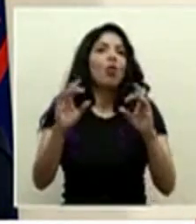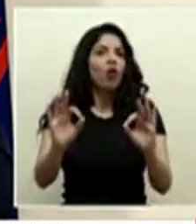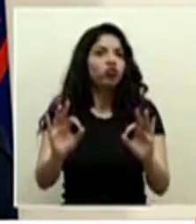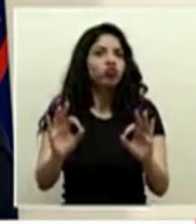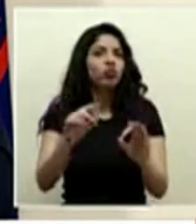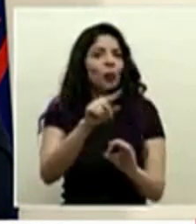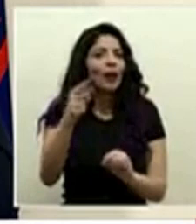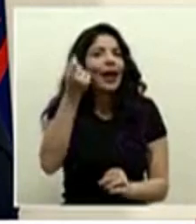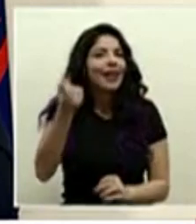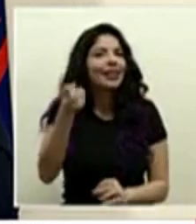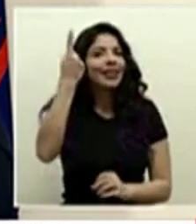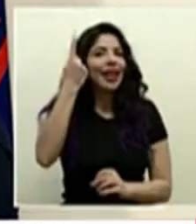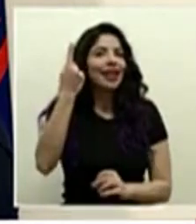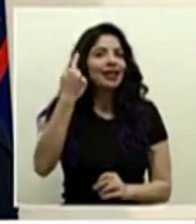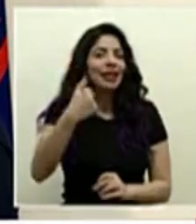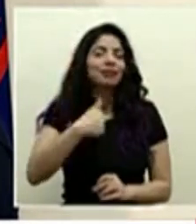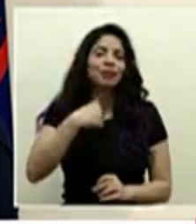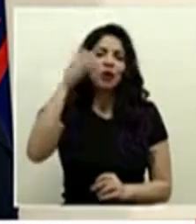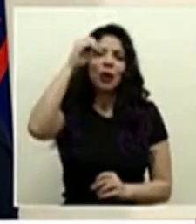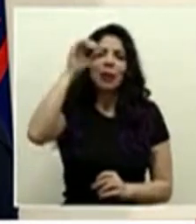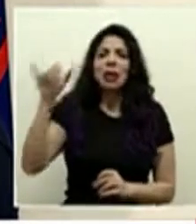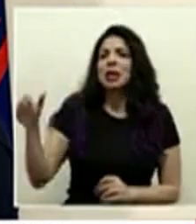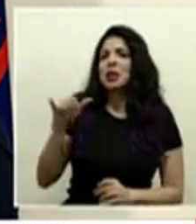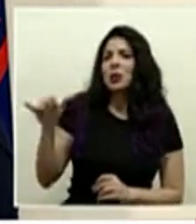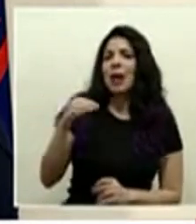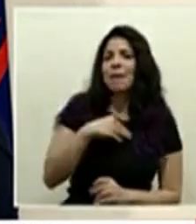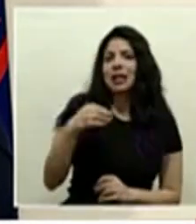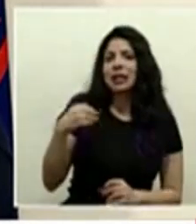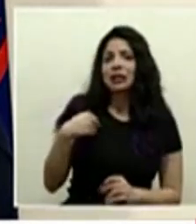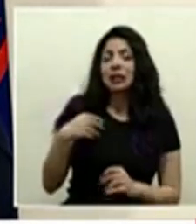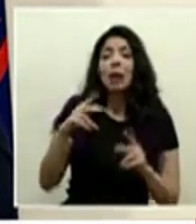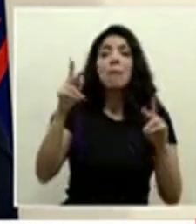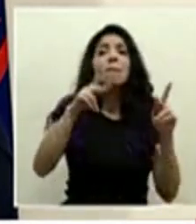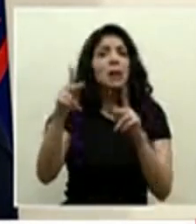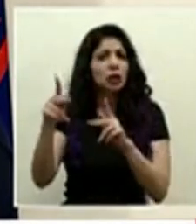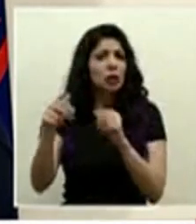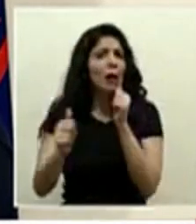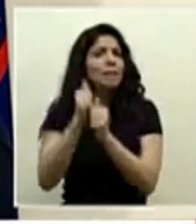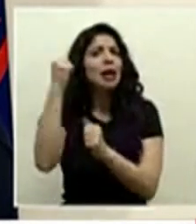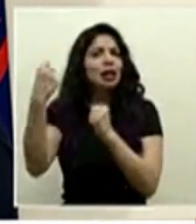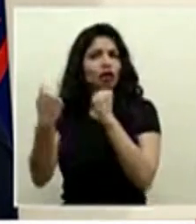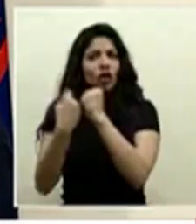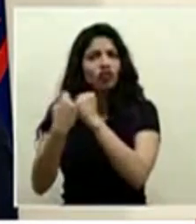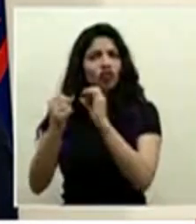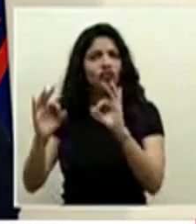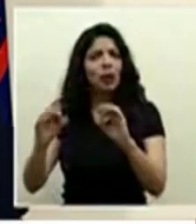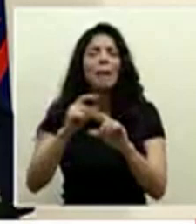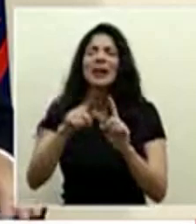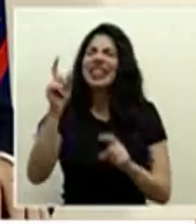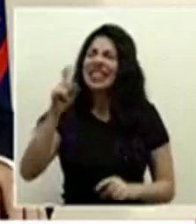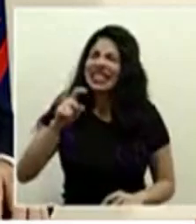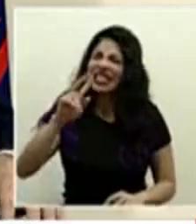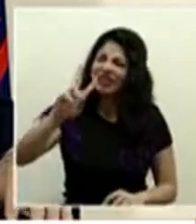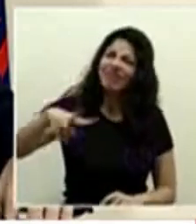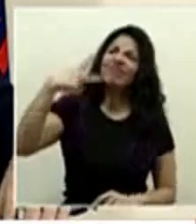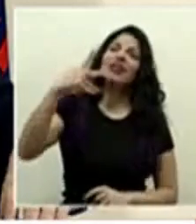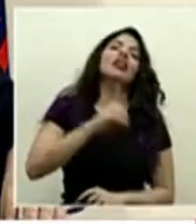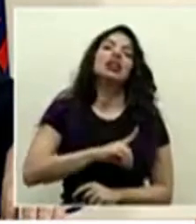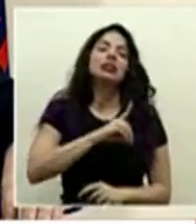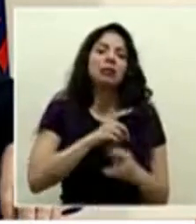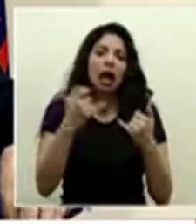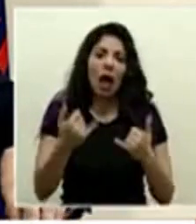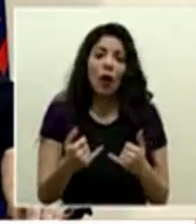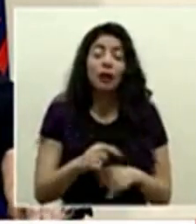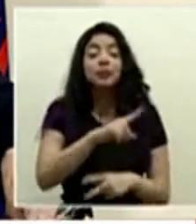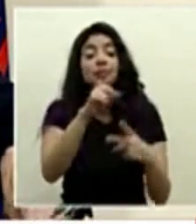coincido con el señor ministro de que en general la población ha contribuido pero tenemos que ser más disciplinados aún y